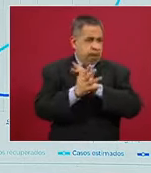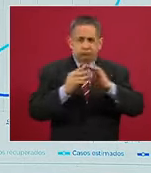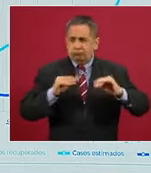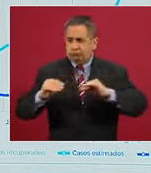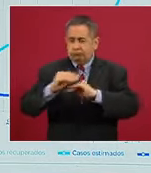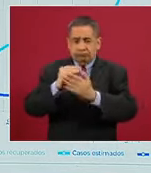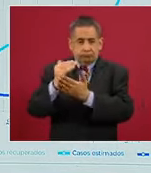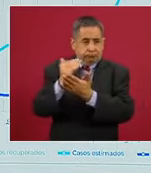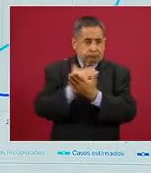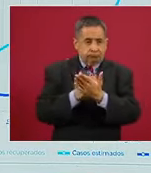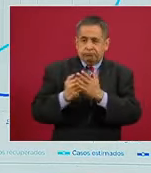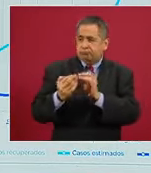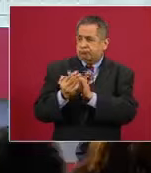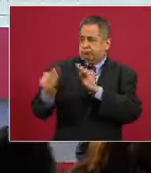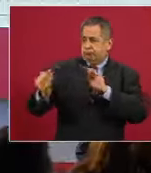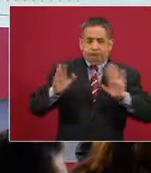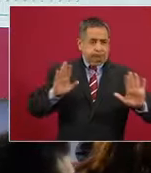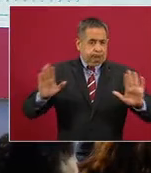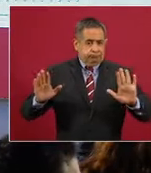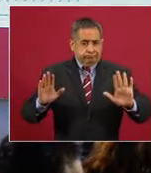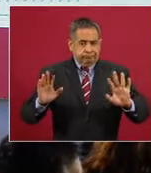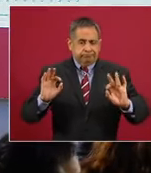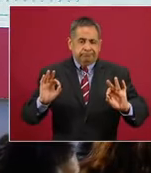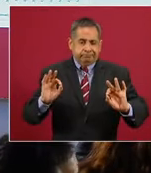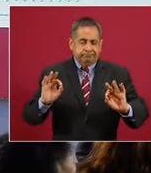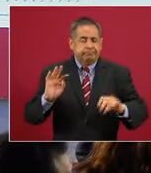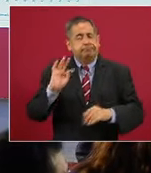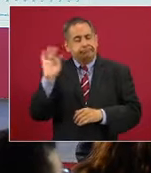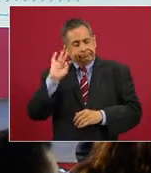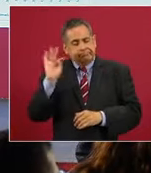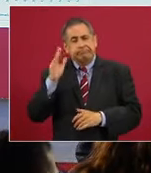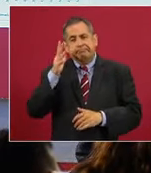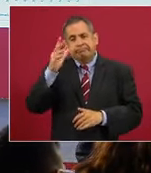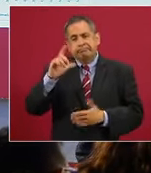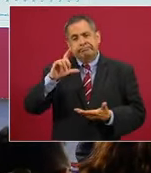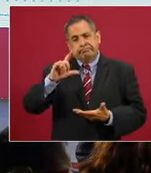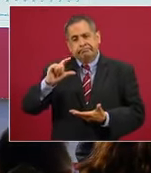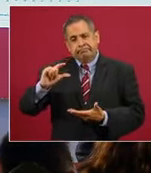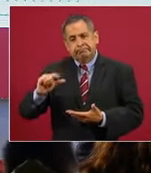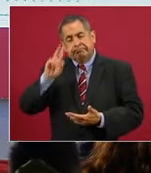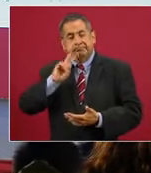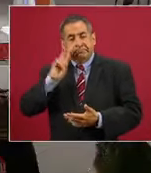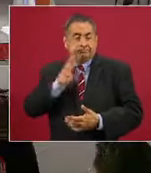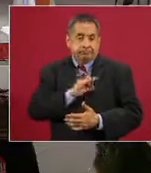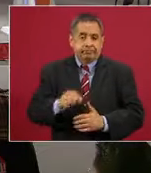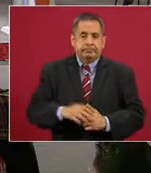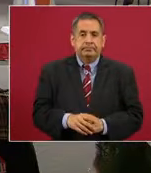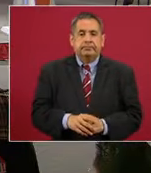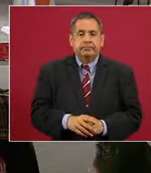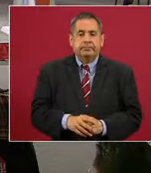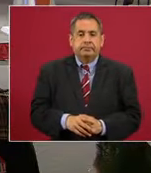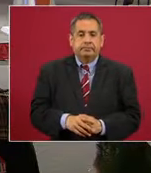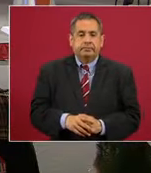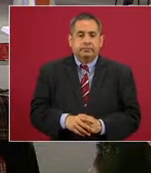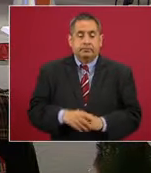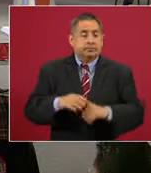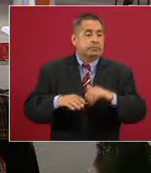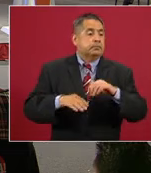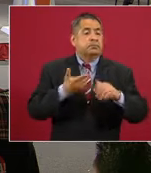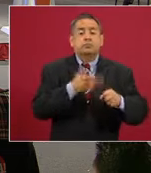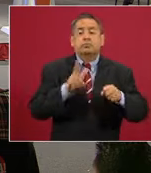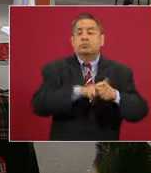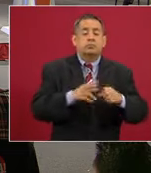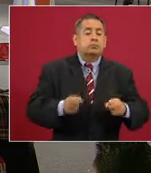espacio público y las medidas de sana distancia, consideramos que puede seguir avanzando hacia el descenso. La siguiente. El punto máximo de